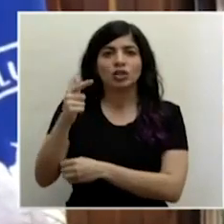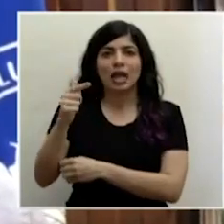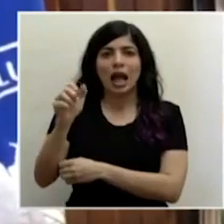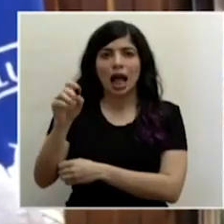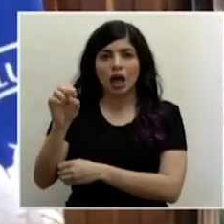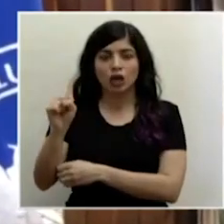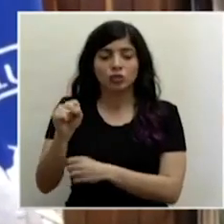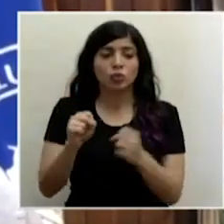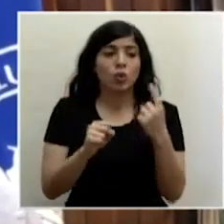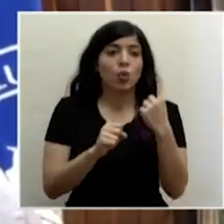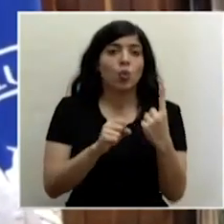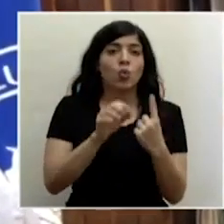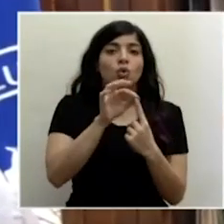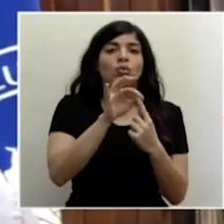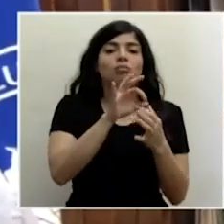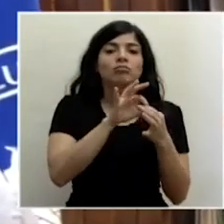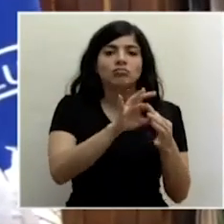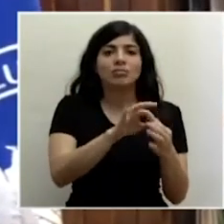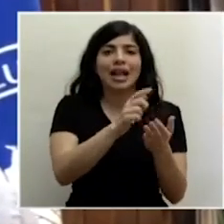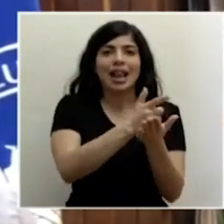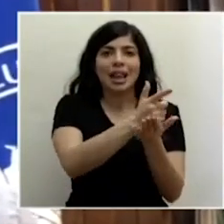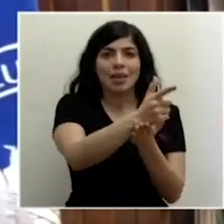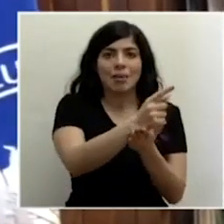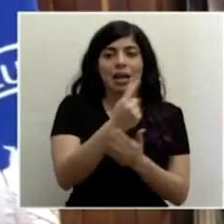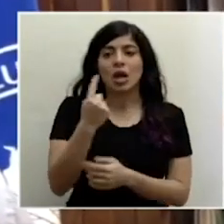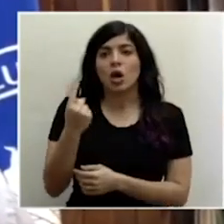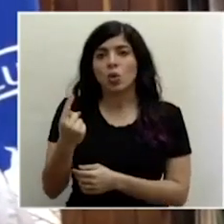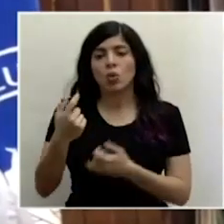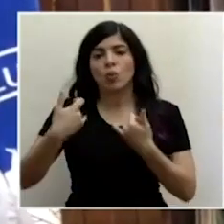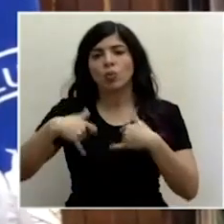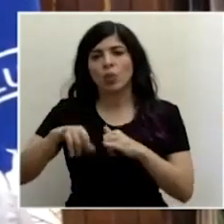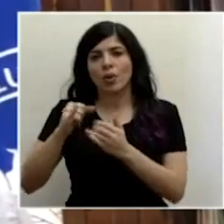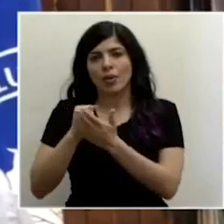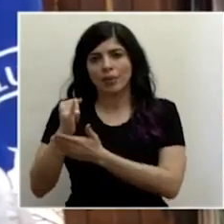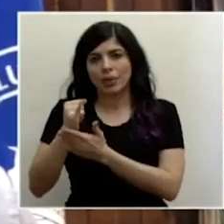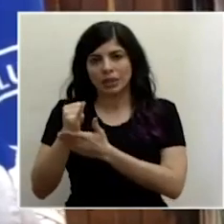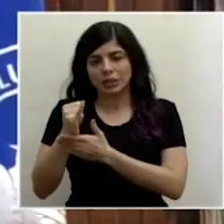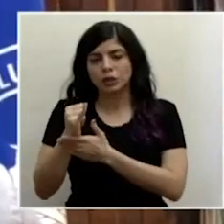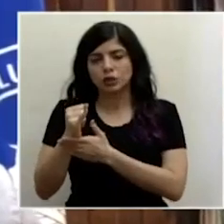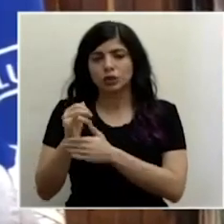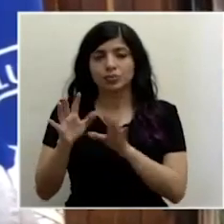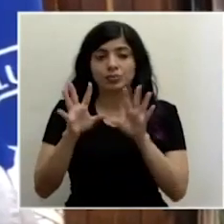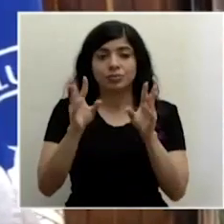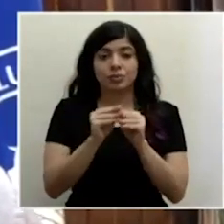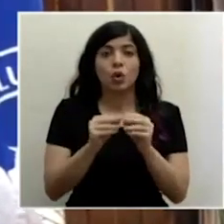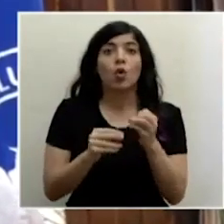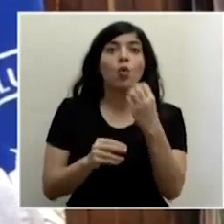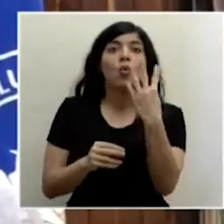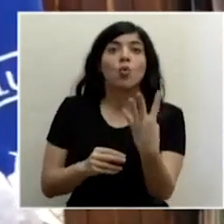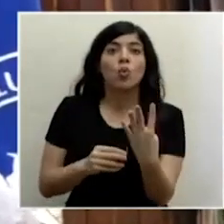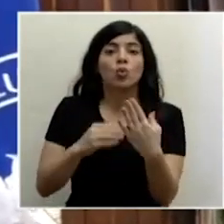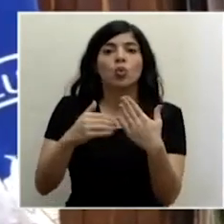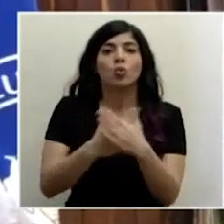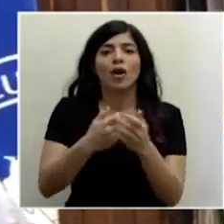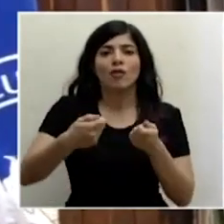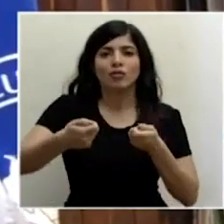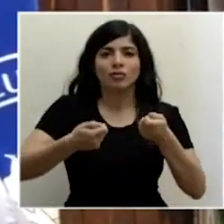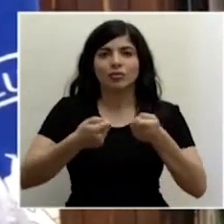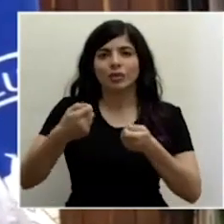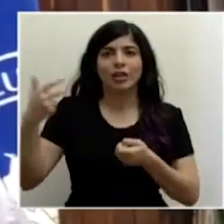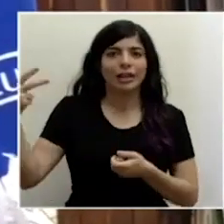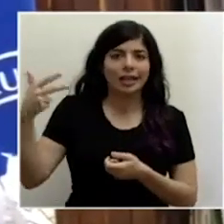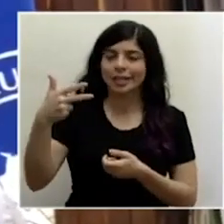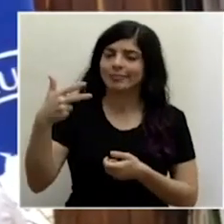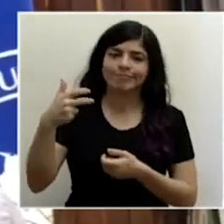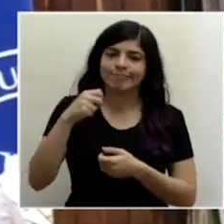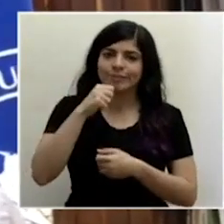que está relacionado con el brote de Liberia y uno más que está en investigación. Asimismo, se registran cuatro casos nuevos de transportistas a los que no se